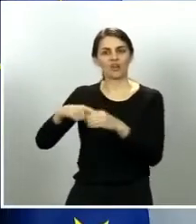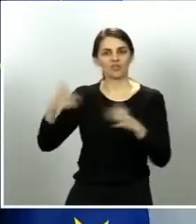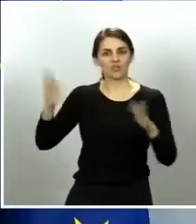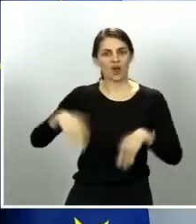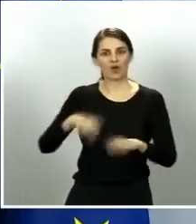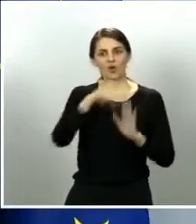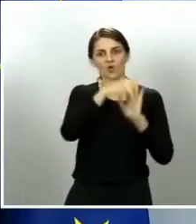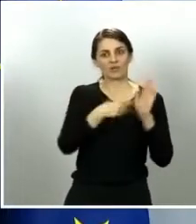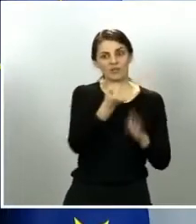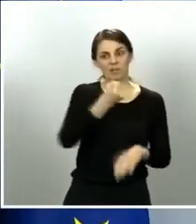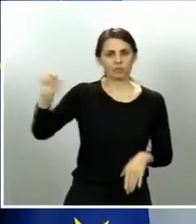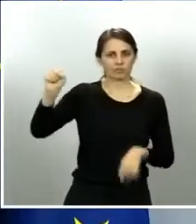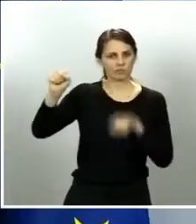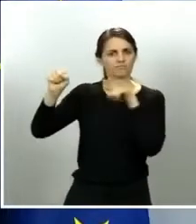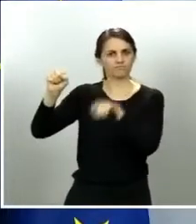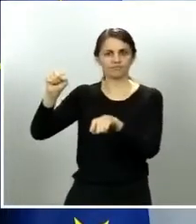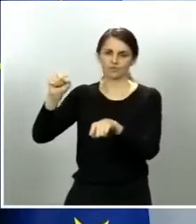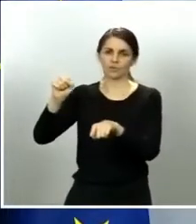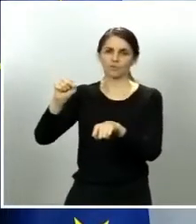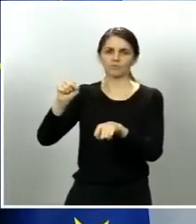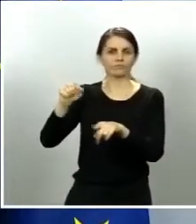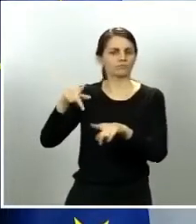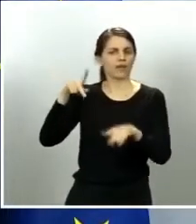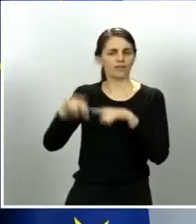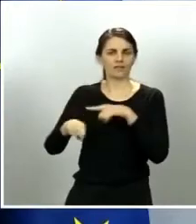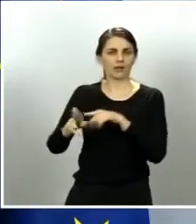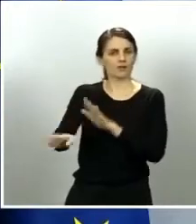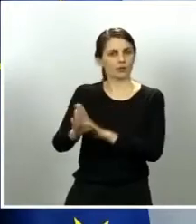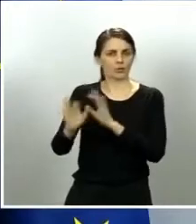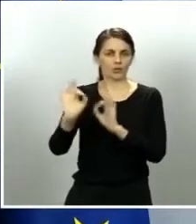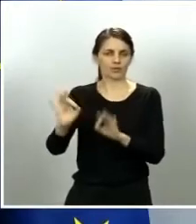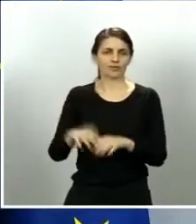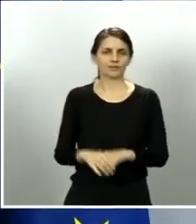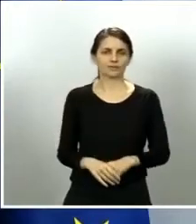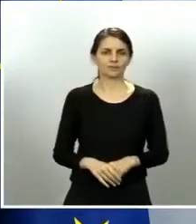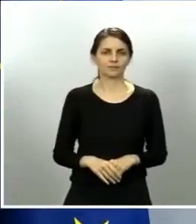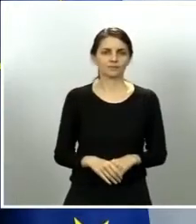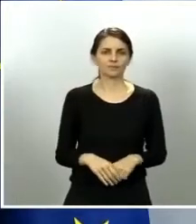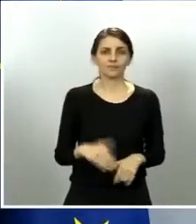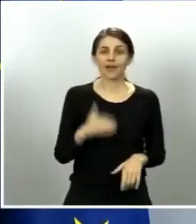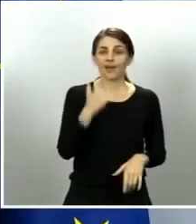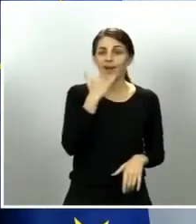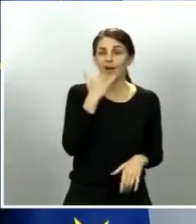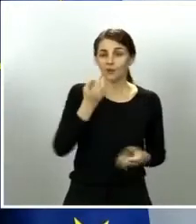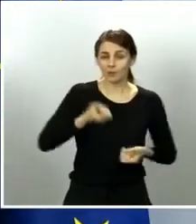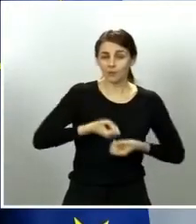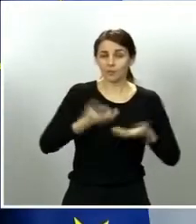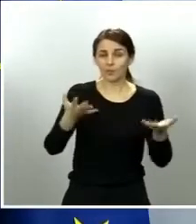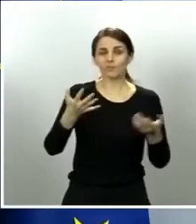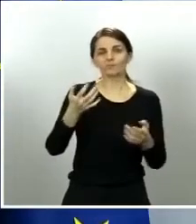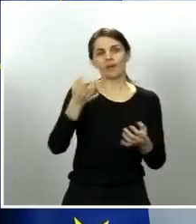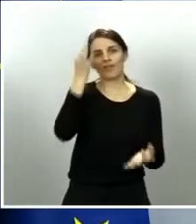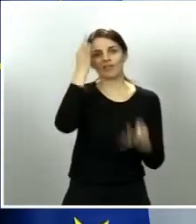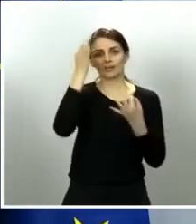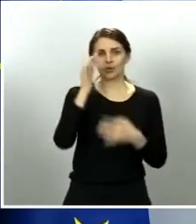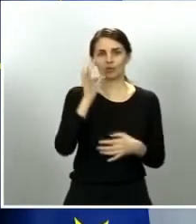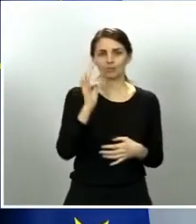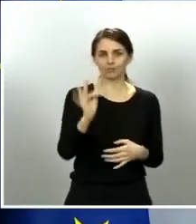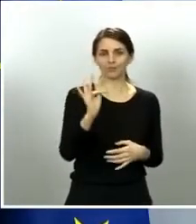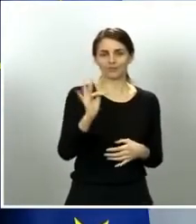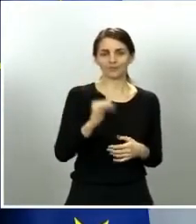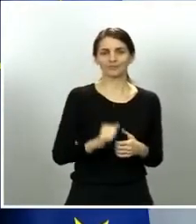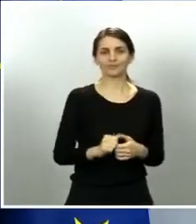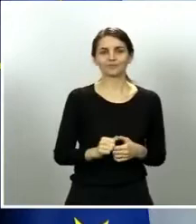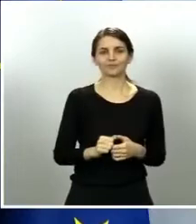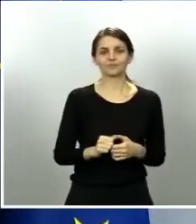pública de todos nosotros. Permitidme un dato optimista. El pasado domingo se puso en marcha un